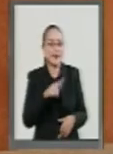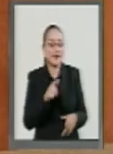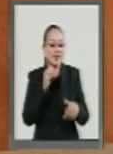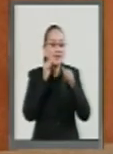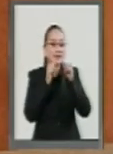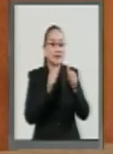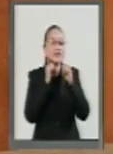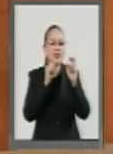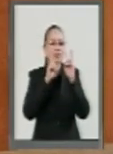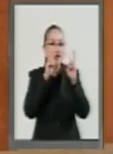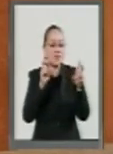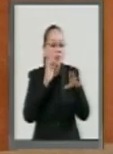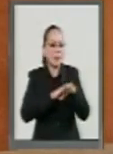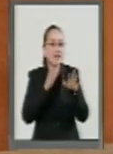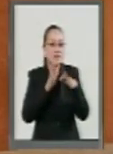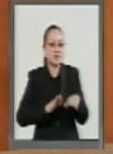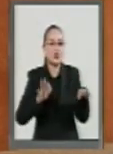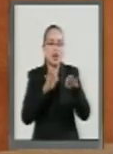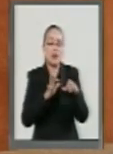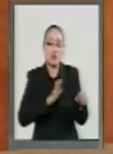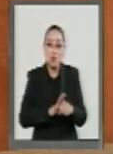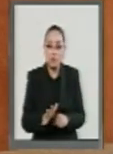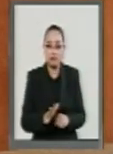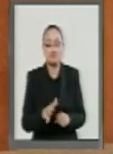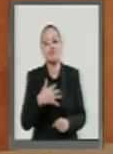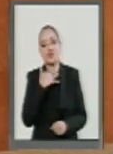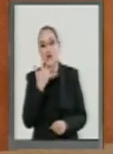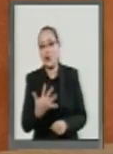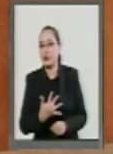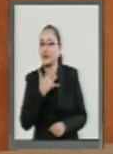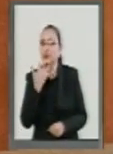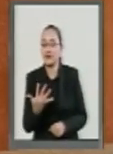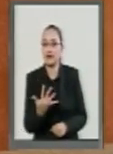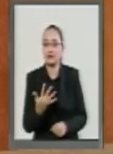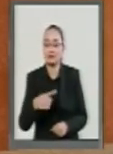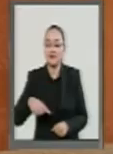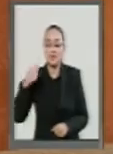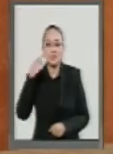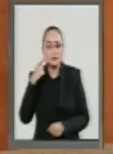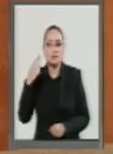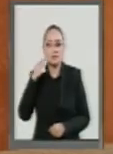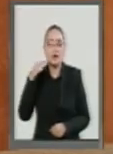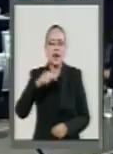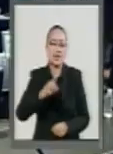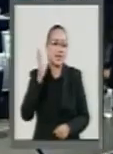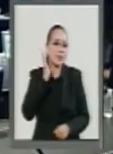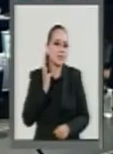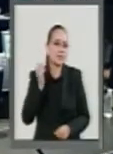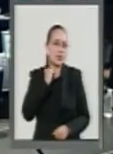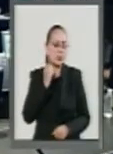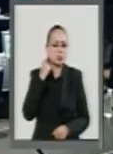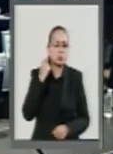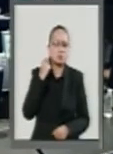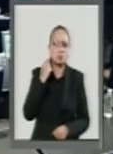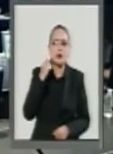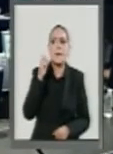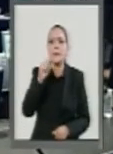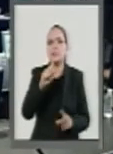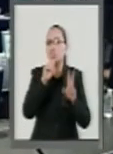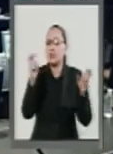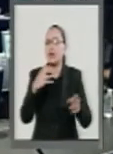de fondo. La corrupción de la que tanto se habla en este Senado, pues no ha sido